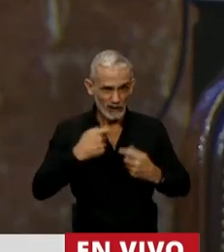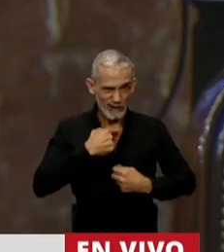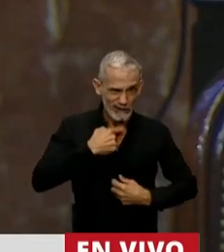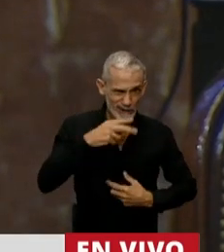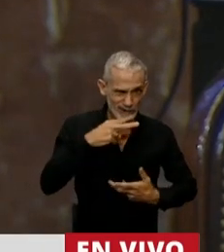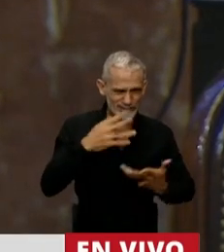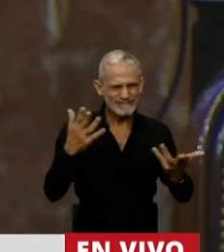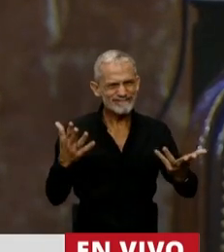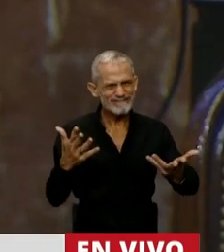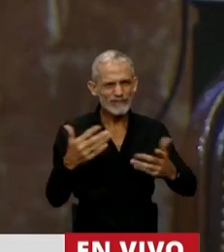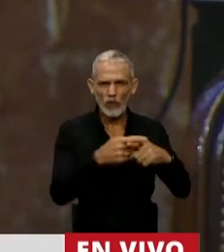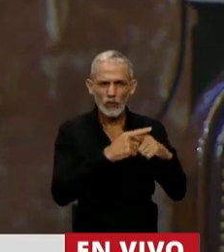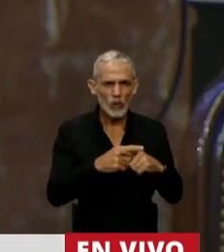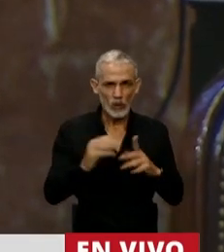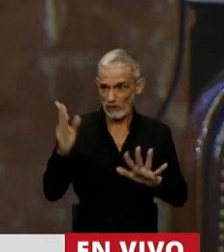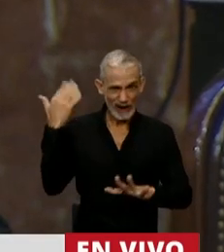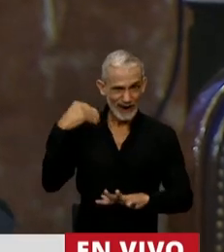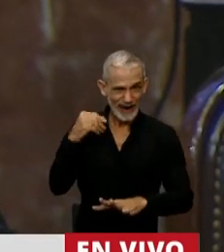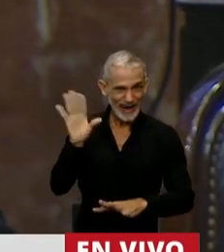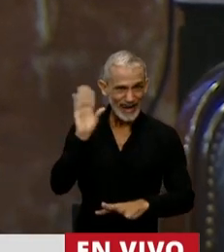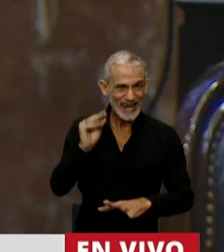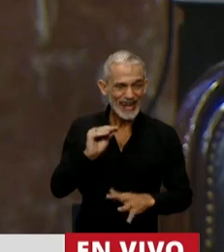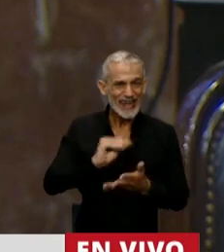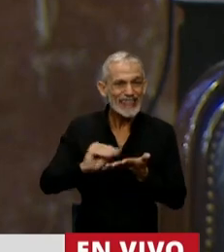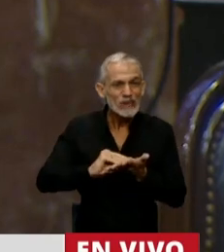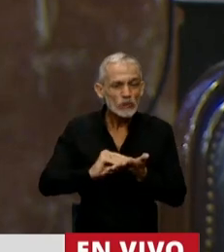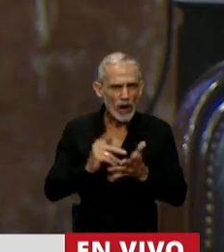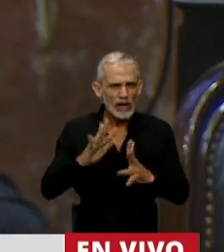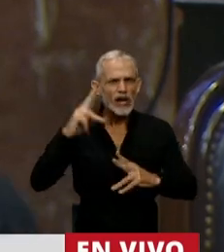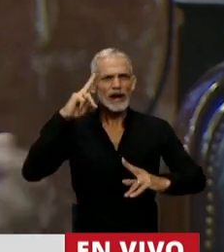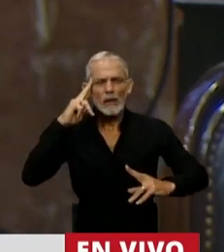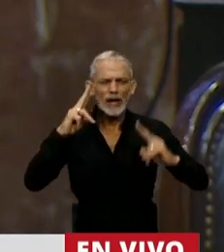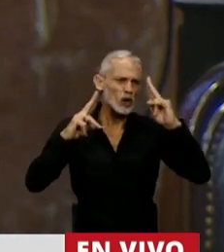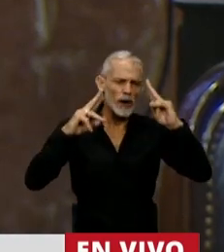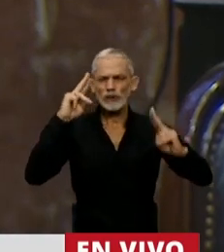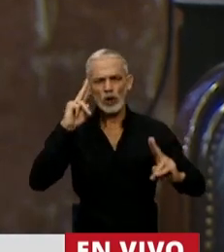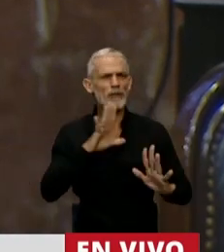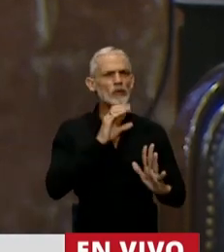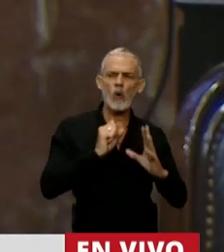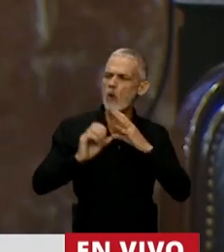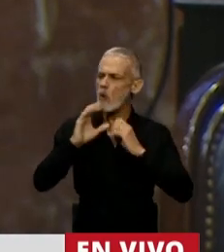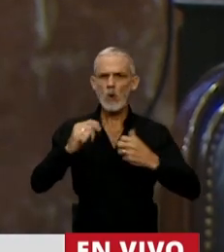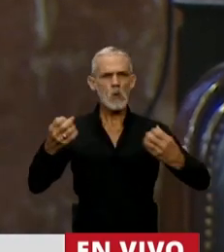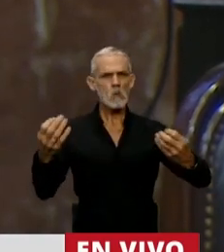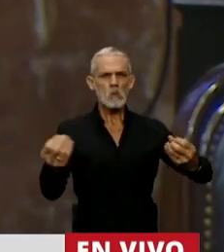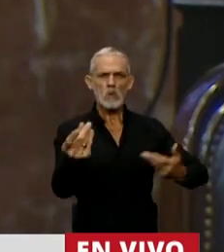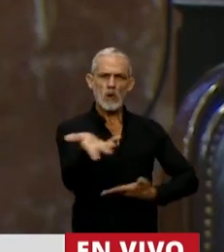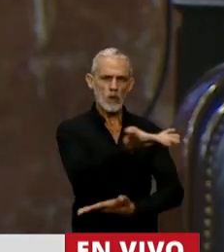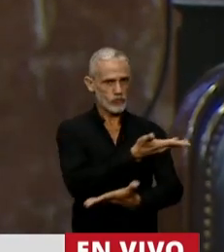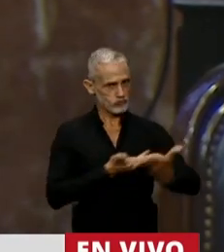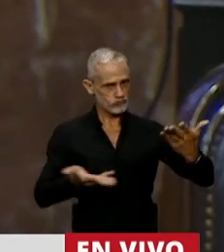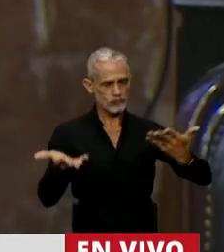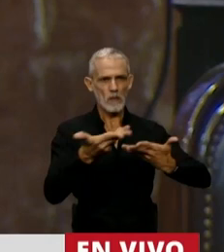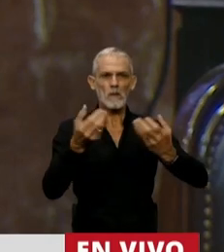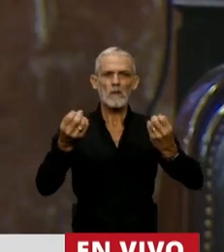democracia, lo que acabamos de escuchar. Venimos en un ámbito de respeto, venimos tolerándonos, venimos pidiendo